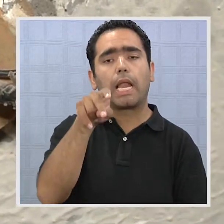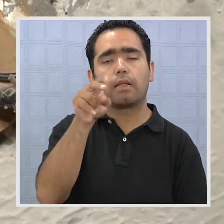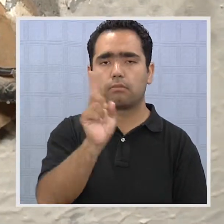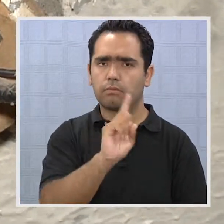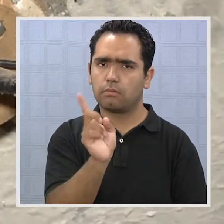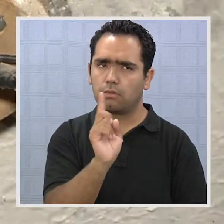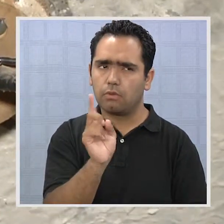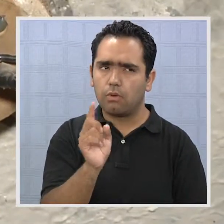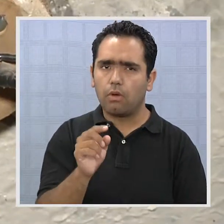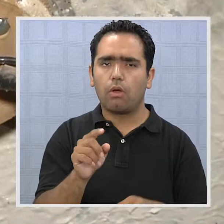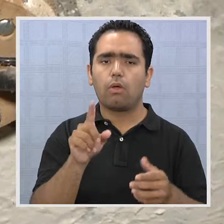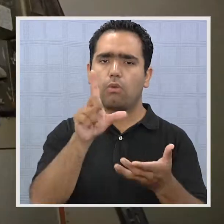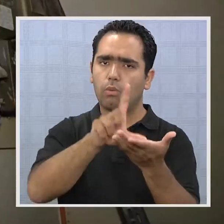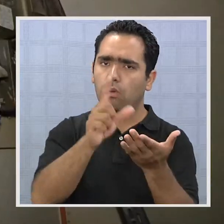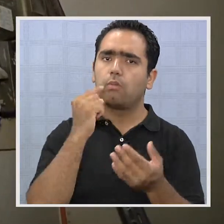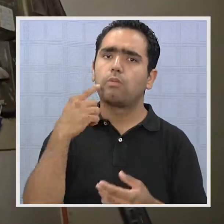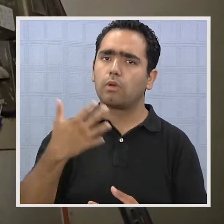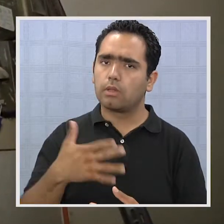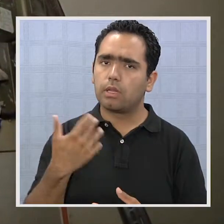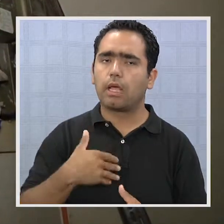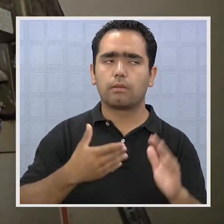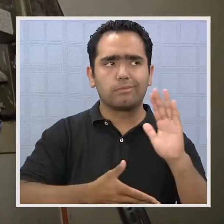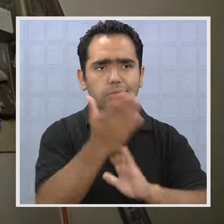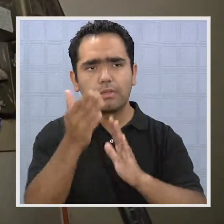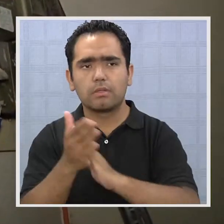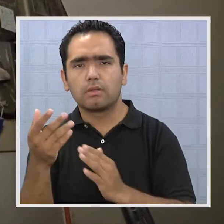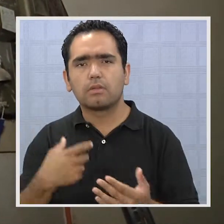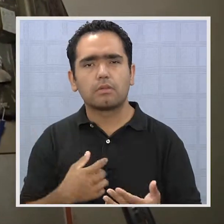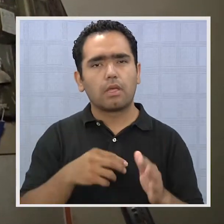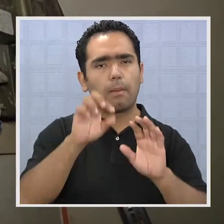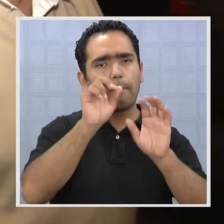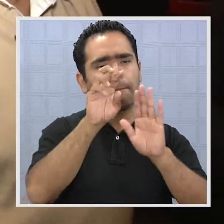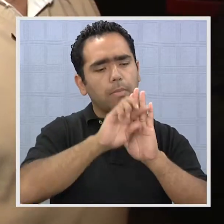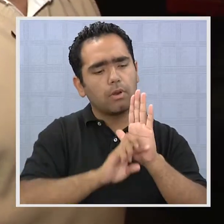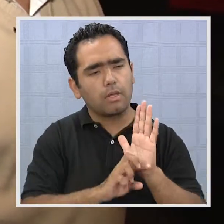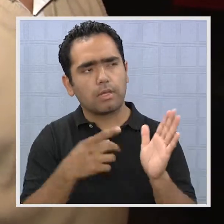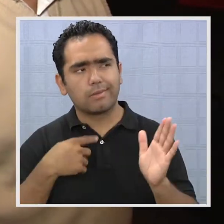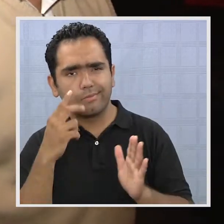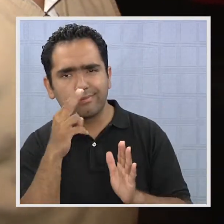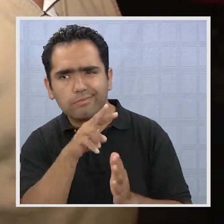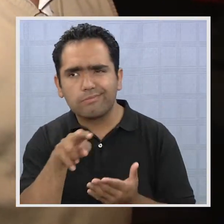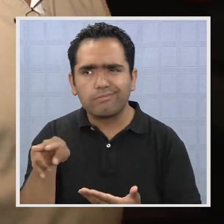Y en ese sentido deja harto que desear este proyecto.